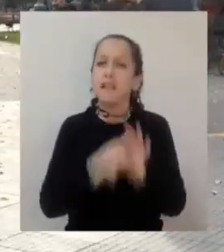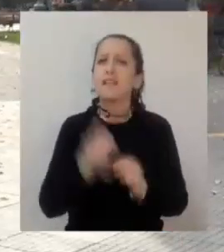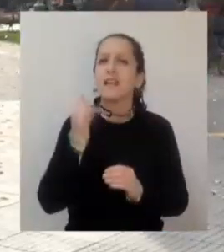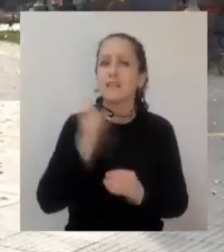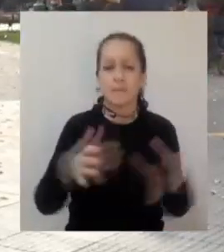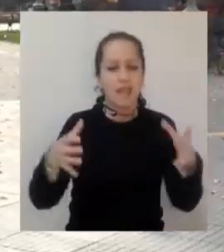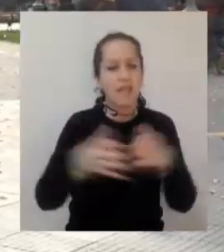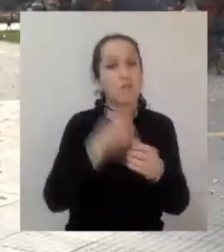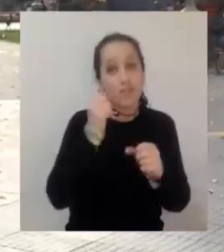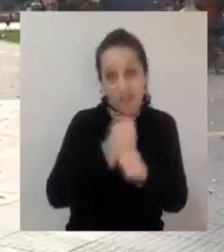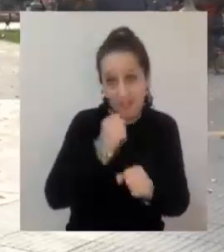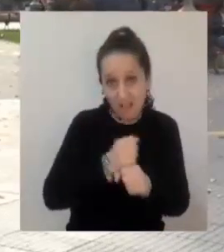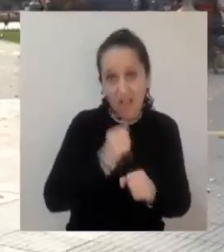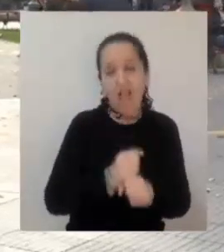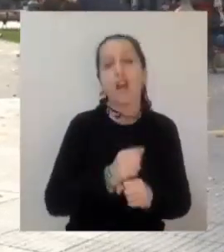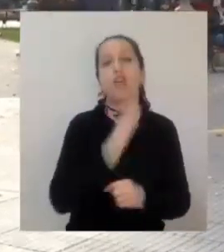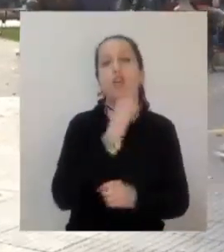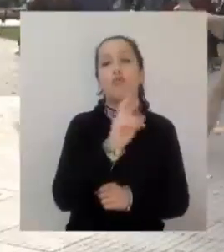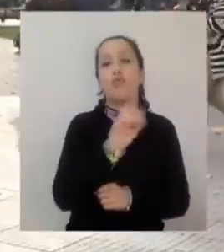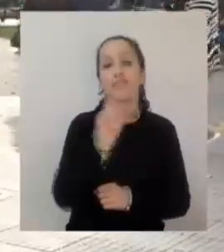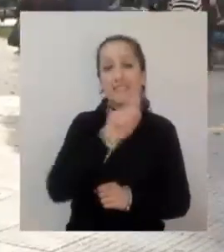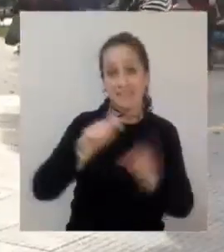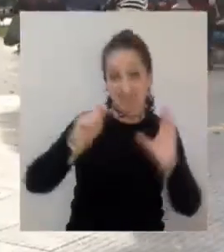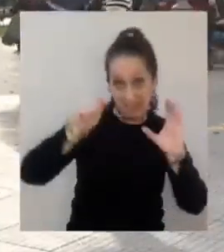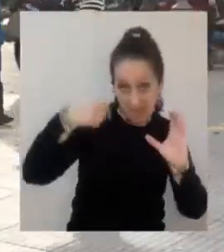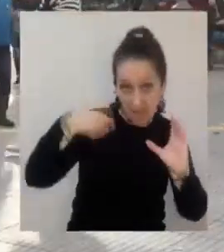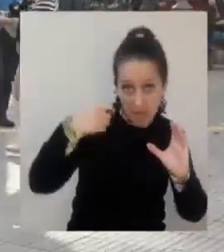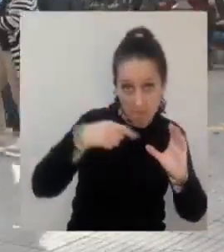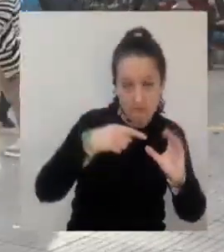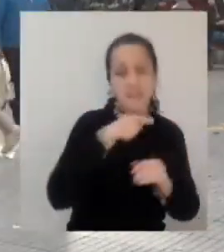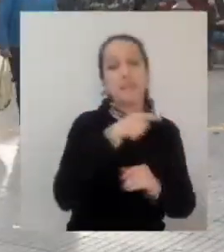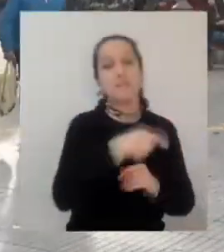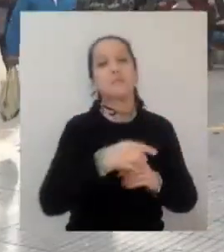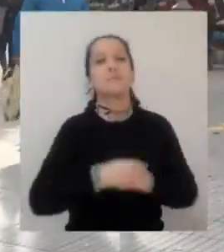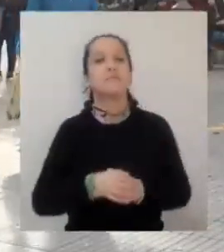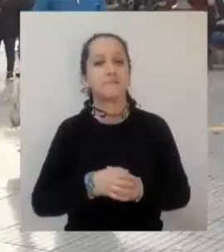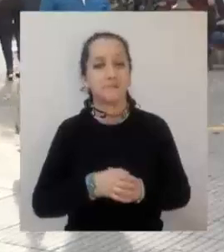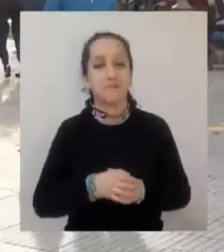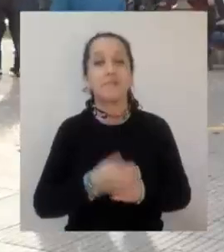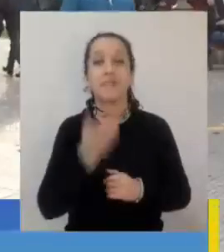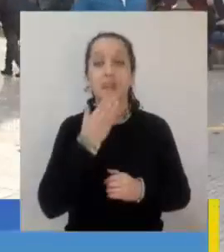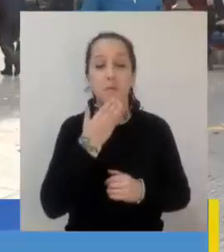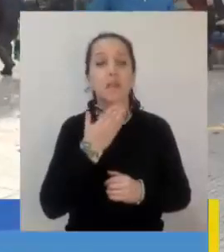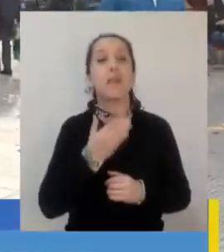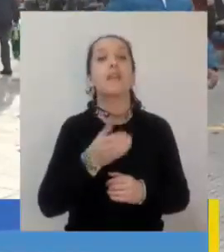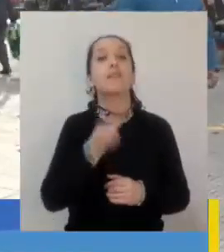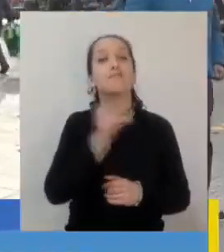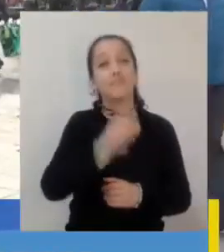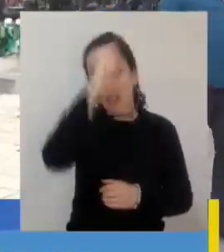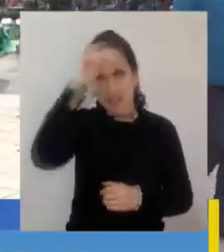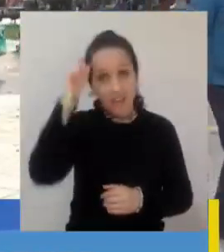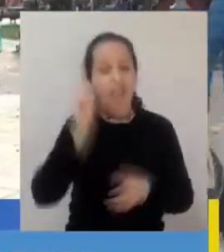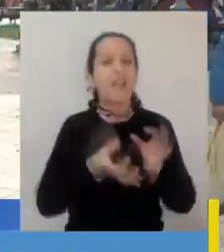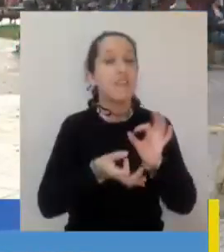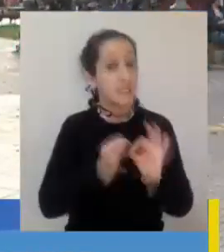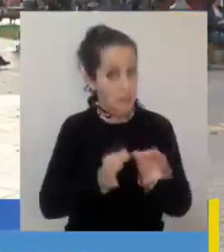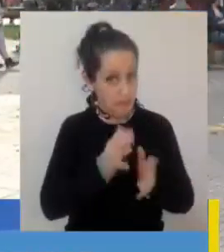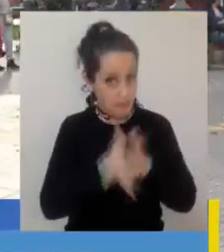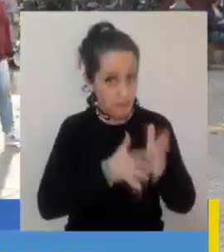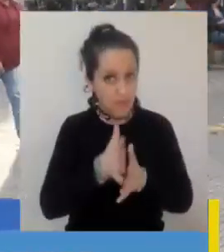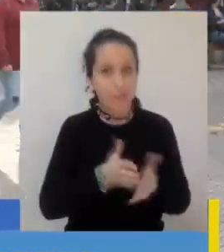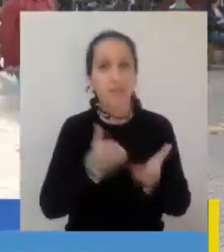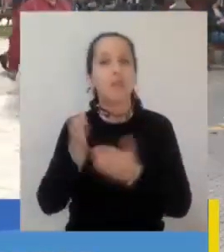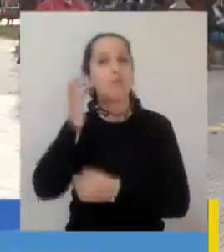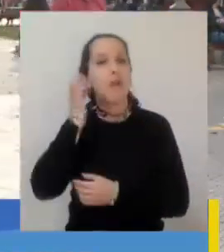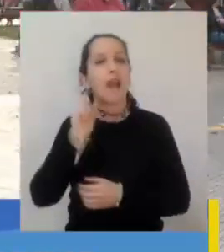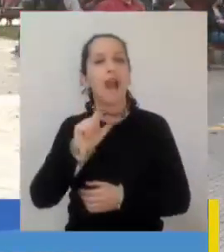siempre el equipo de trabajo a Boris Godoy Valdebenito en las imágenes a Gabriela Varas Amtagor en la lengua de señas y a